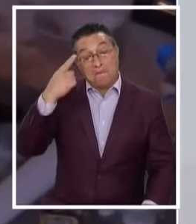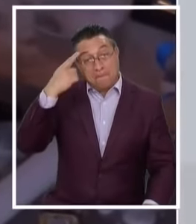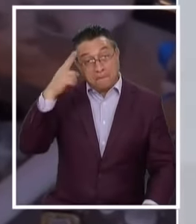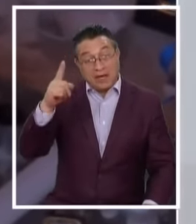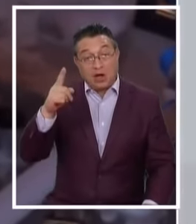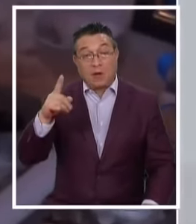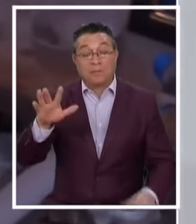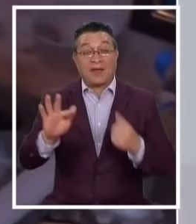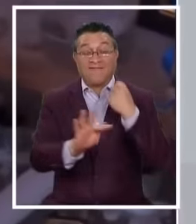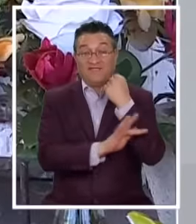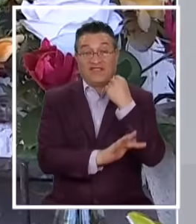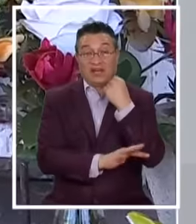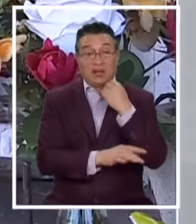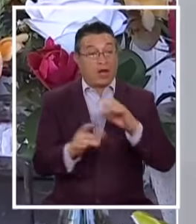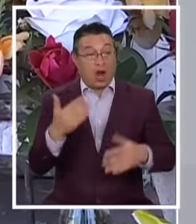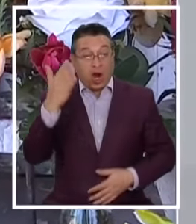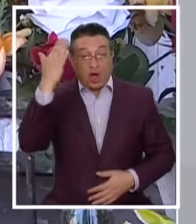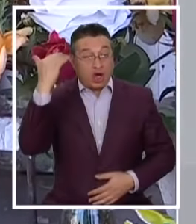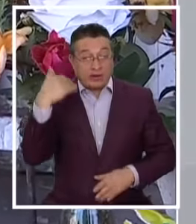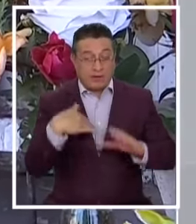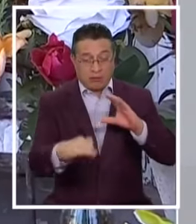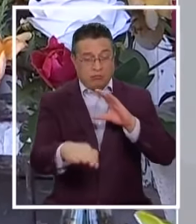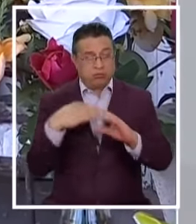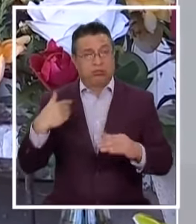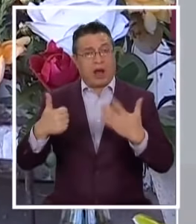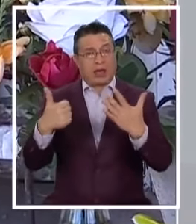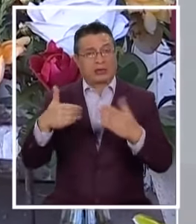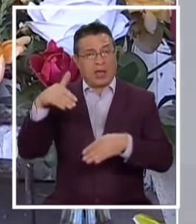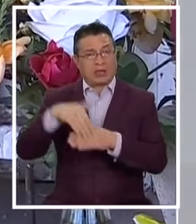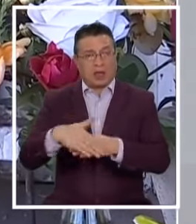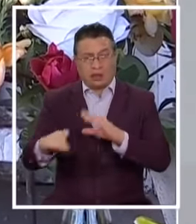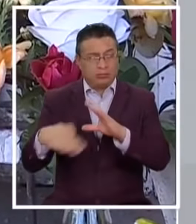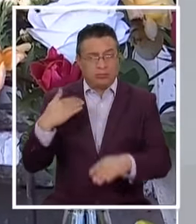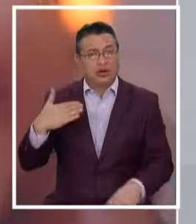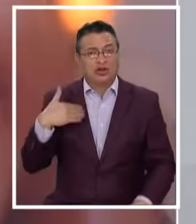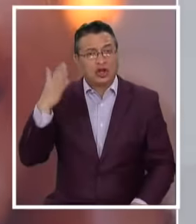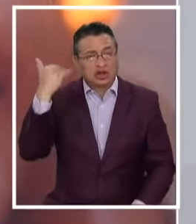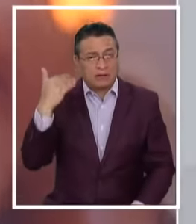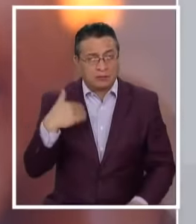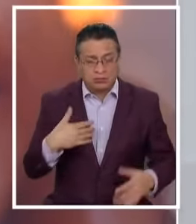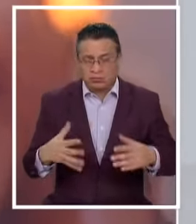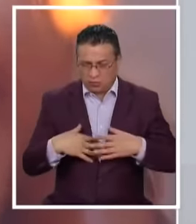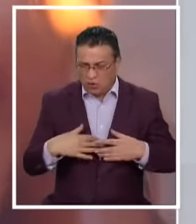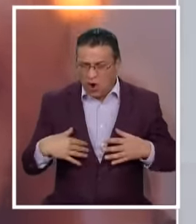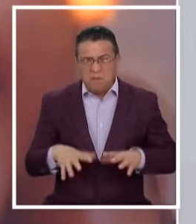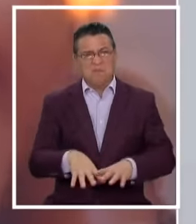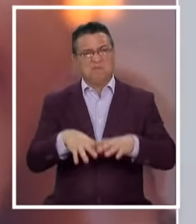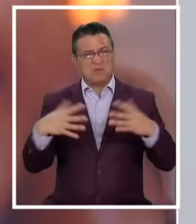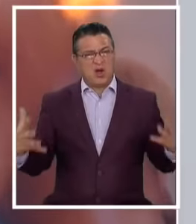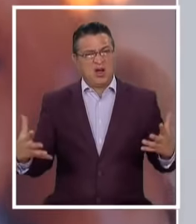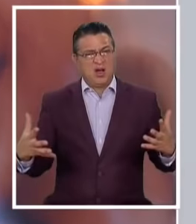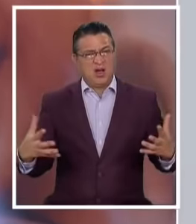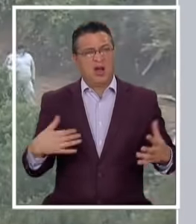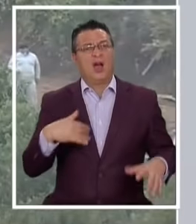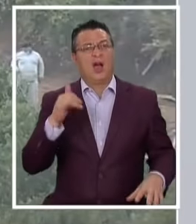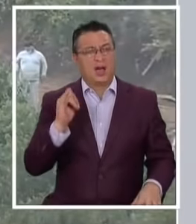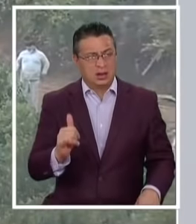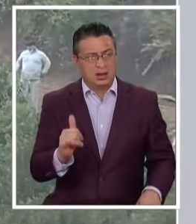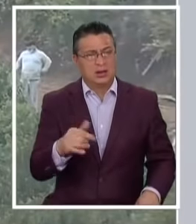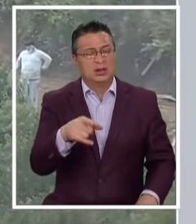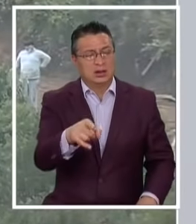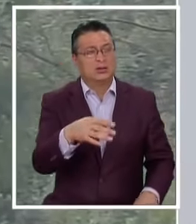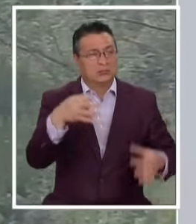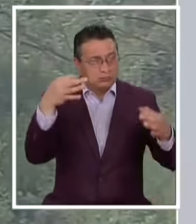La fiscal No sabía Que se lo había Mandado A las seis Y tanto De la tarde Por eso a mí Fue una bomba Y definitivamente La